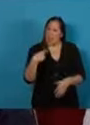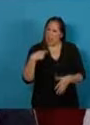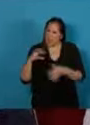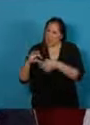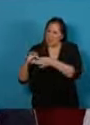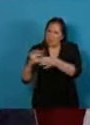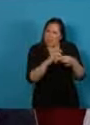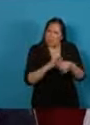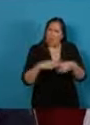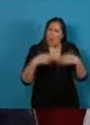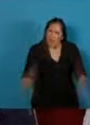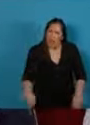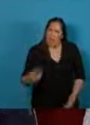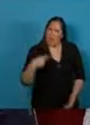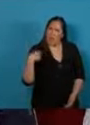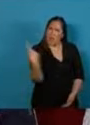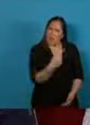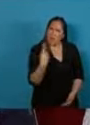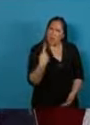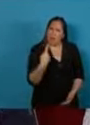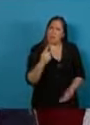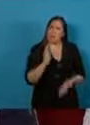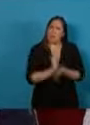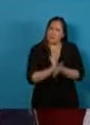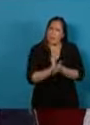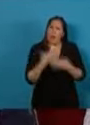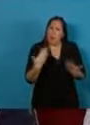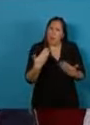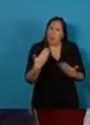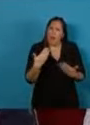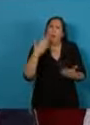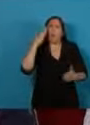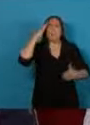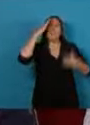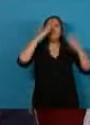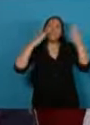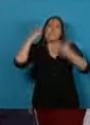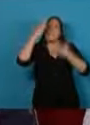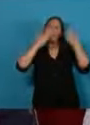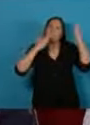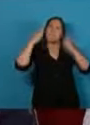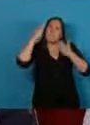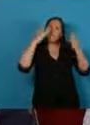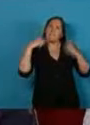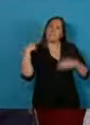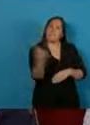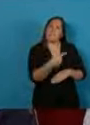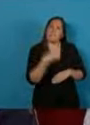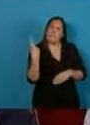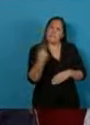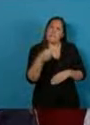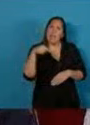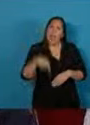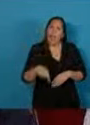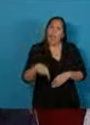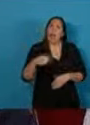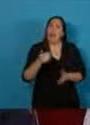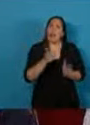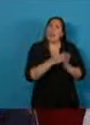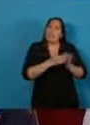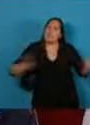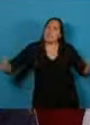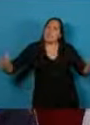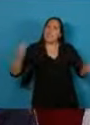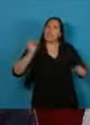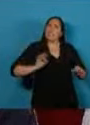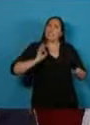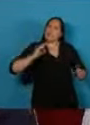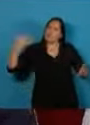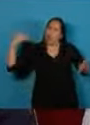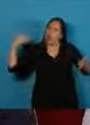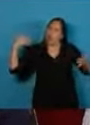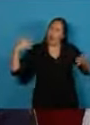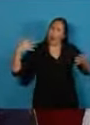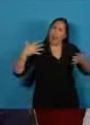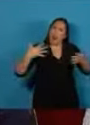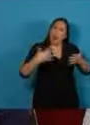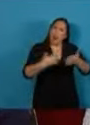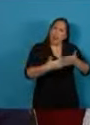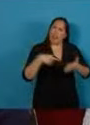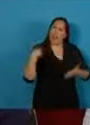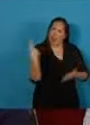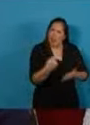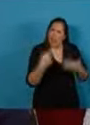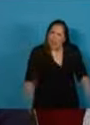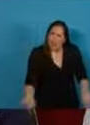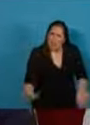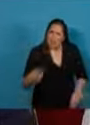atrevernos a construir esta serena y posible utopía a la cual nos llama hoy la historia? ¿seremos capaces